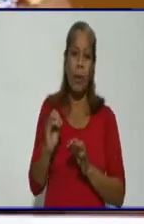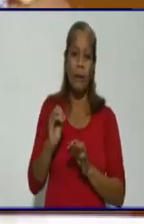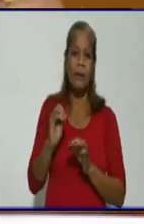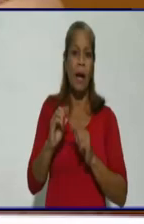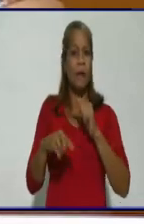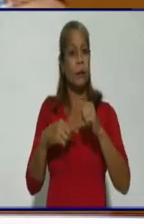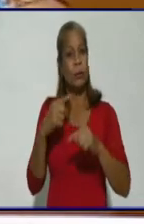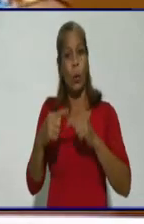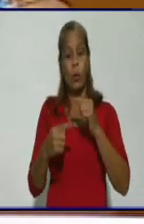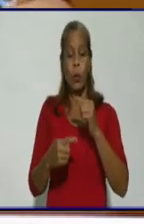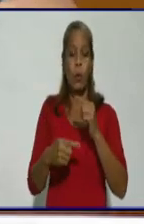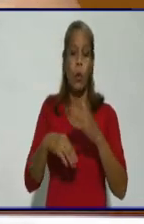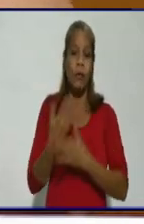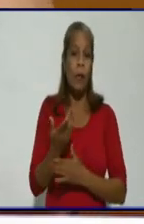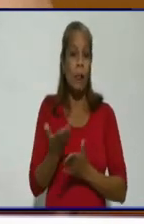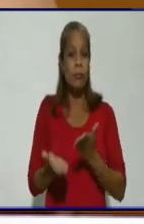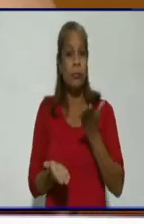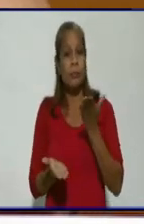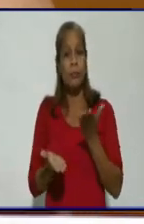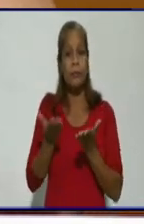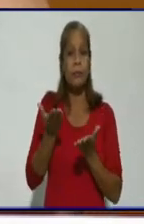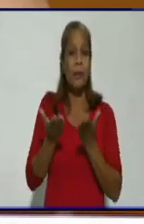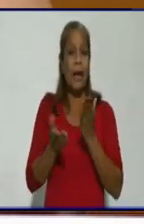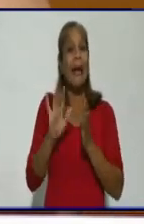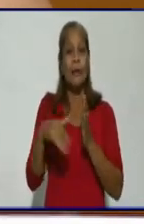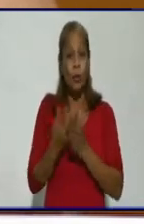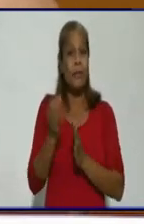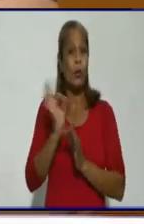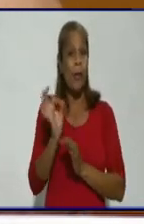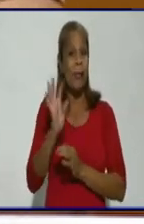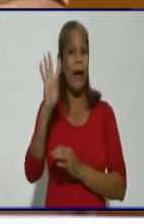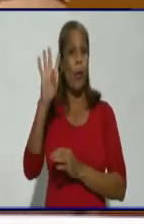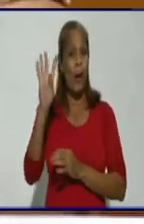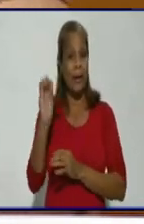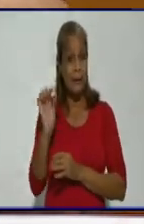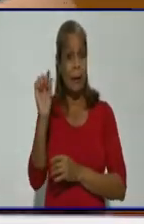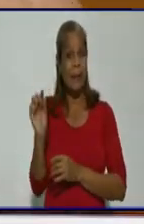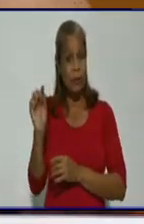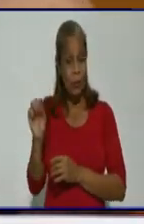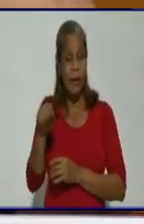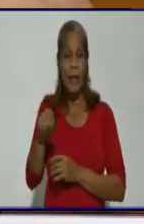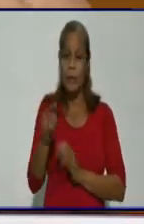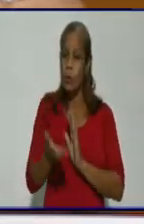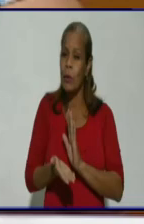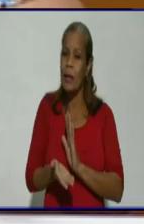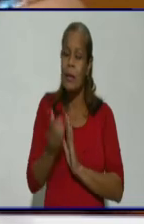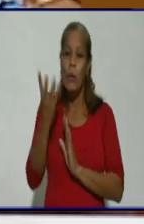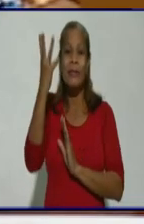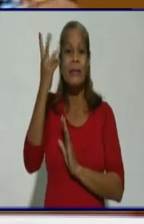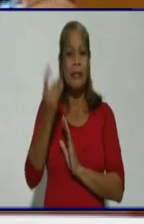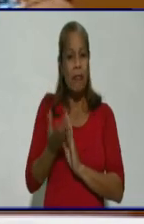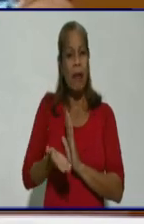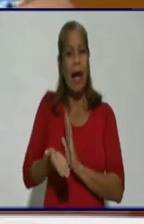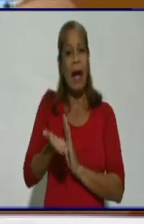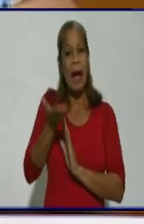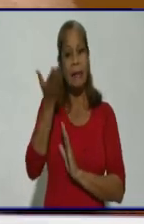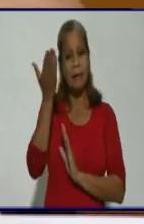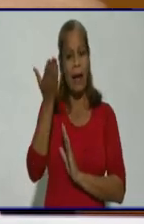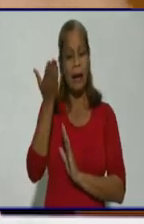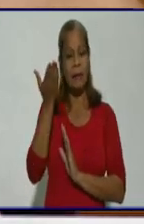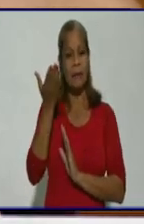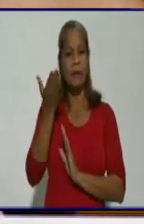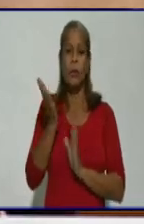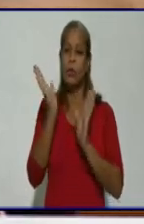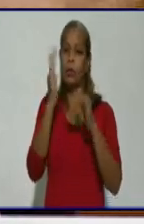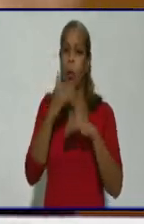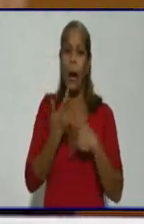Eso es una cifra alta. Eso nos estamos manteniendo ahí en una cifra, en una estabilidad, pero sigue siendo alta. No